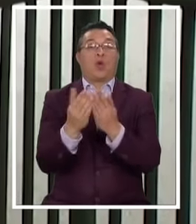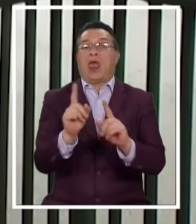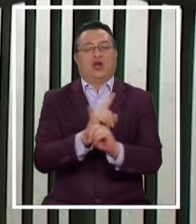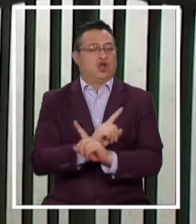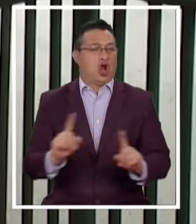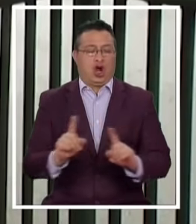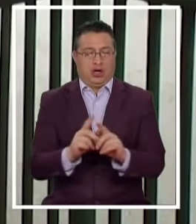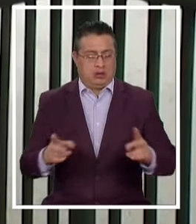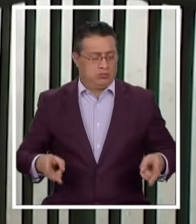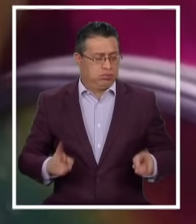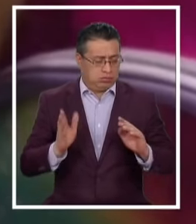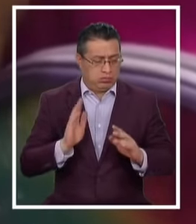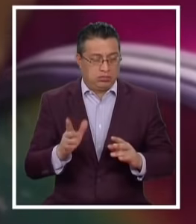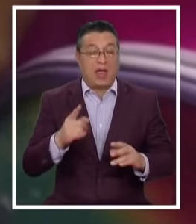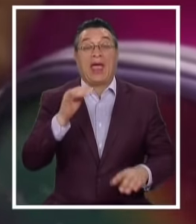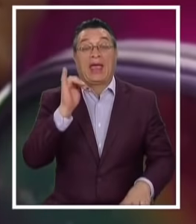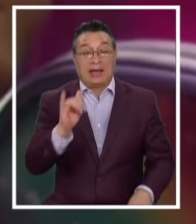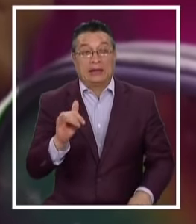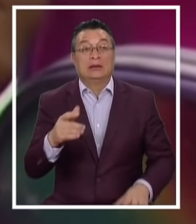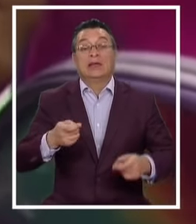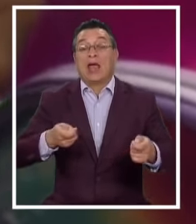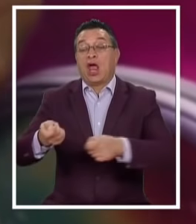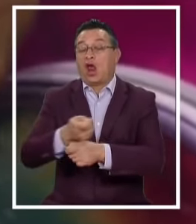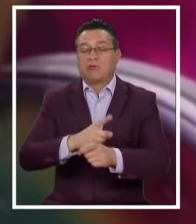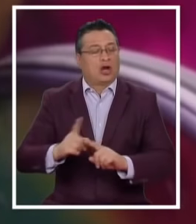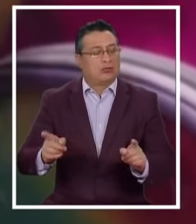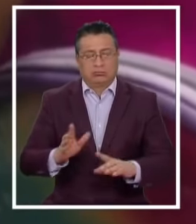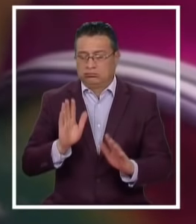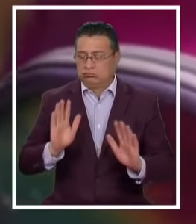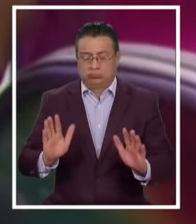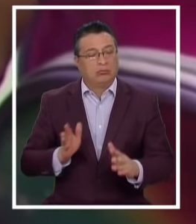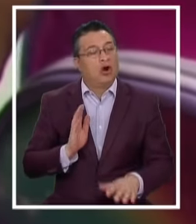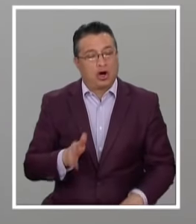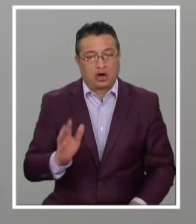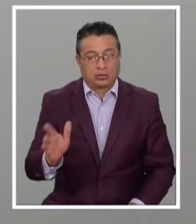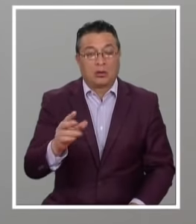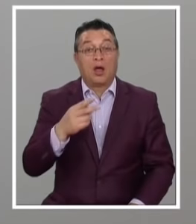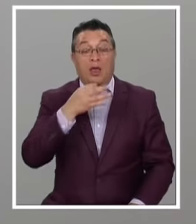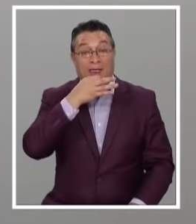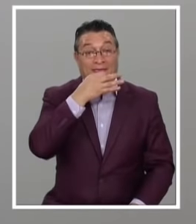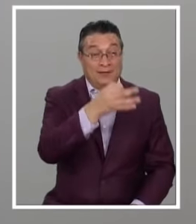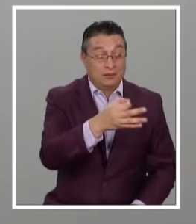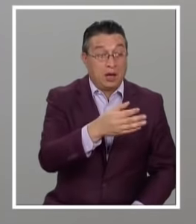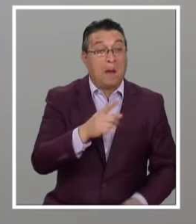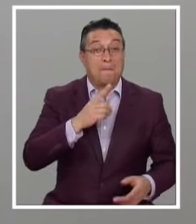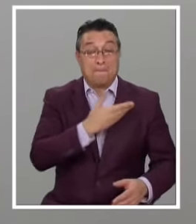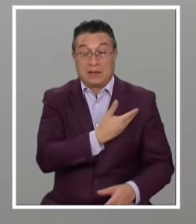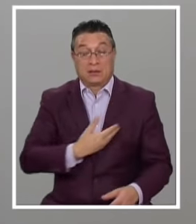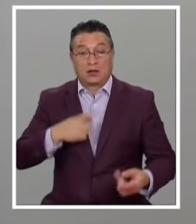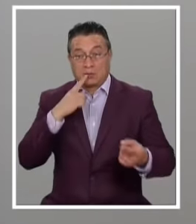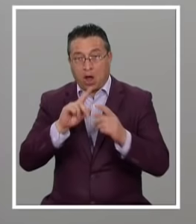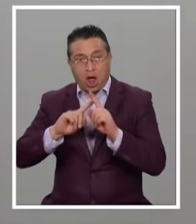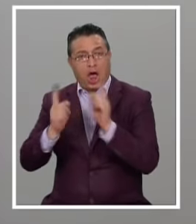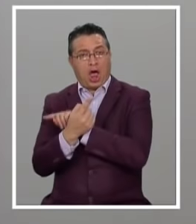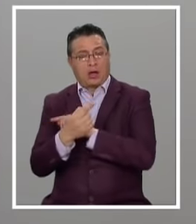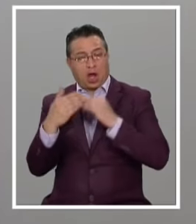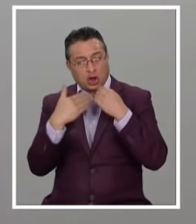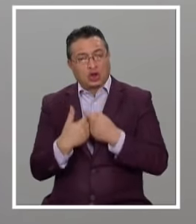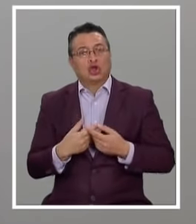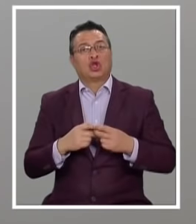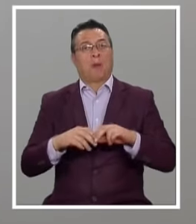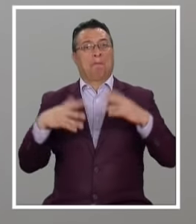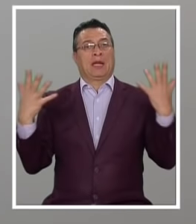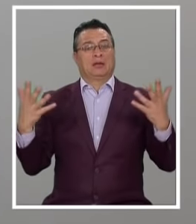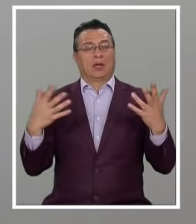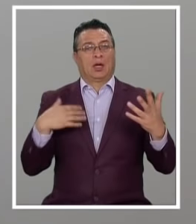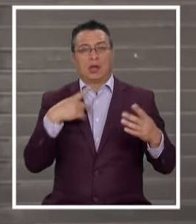Y que tampoco Se iba a afectar La actividad económica Por lo tanto El anuncio Del presidente Sorprendió Porque excedió